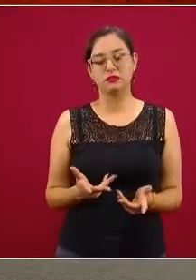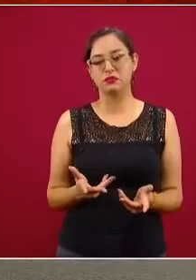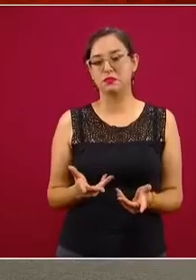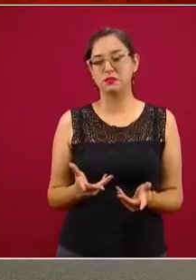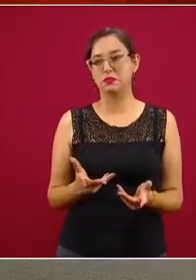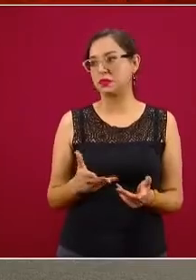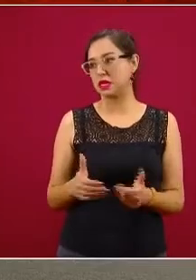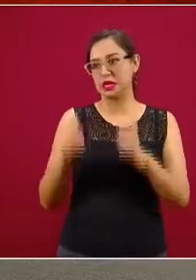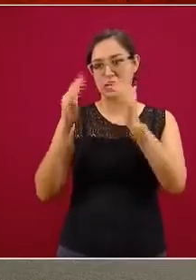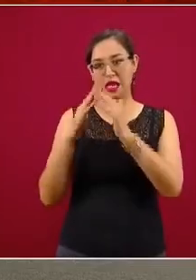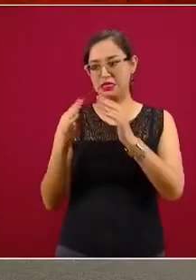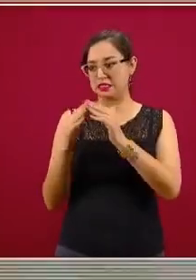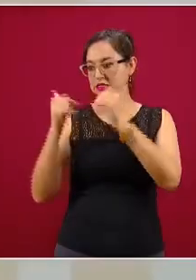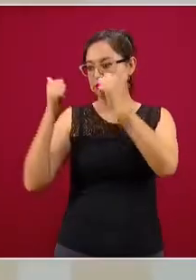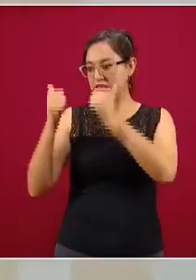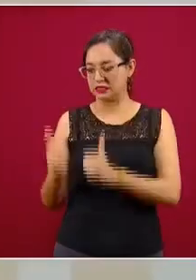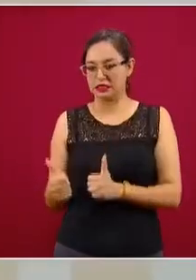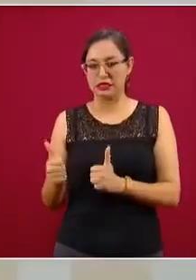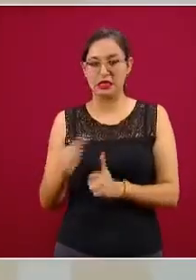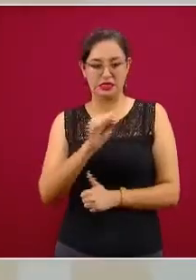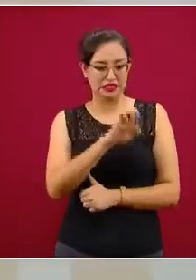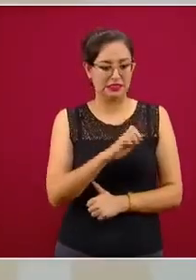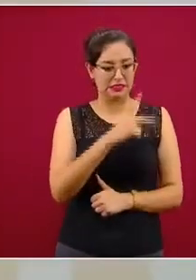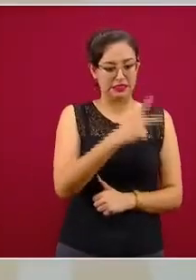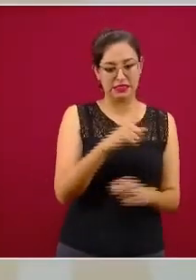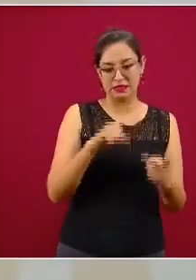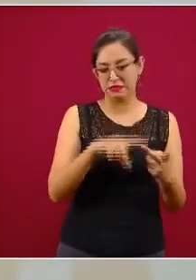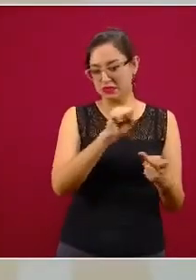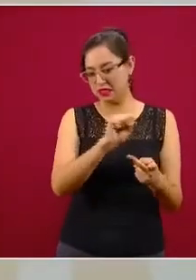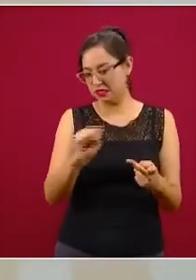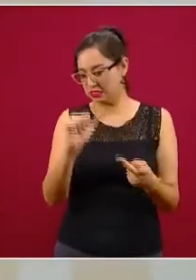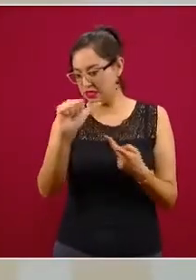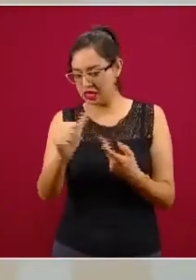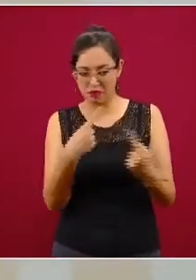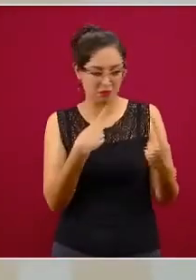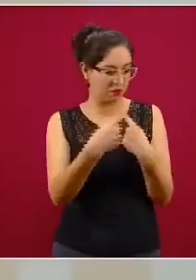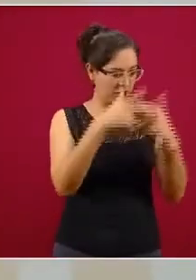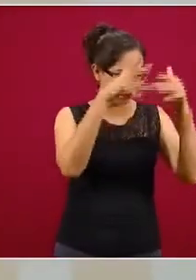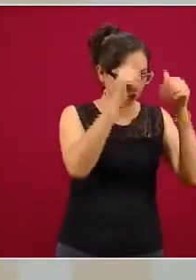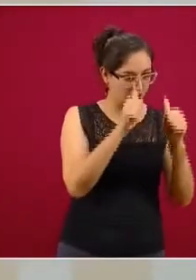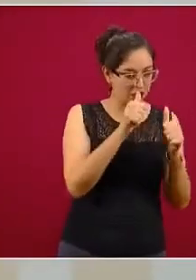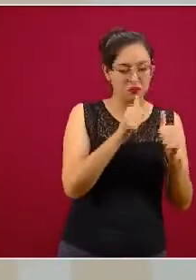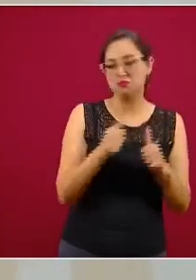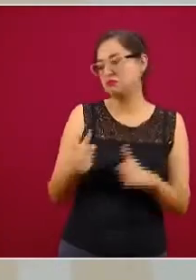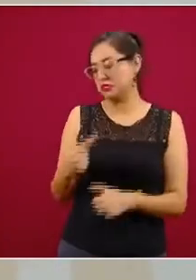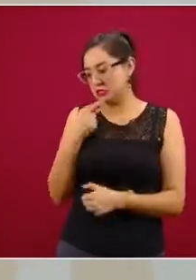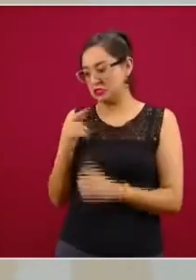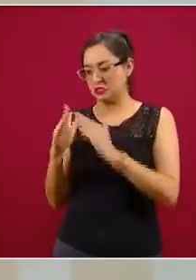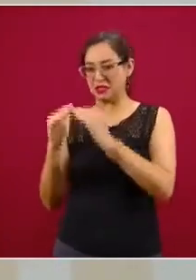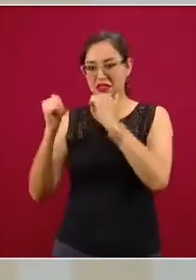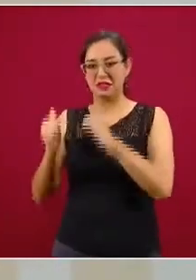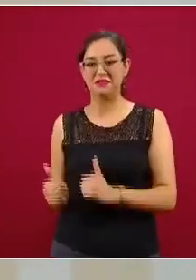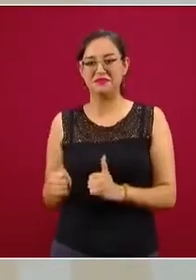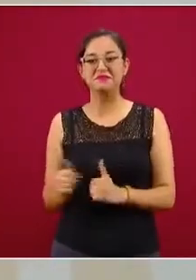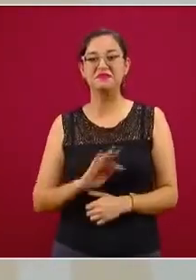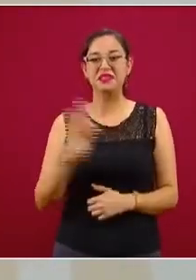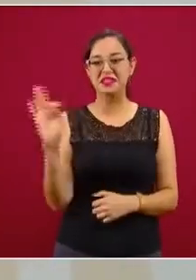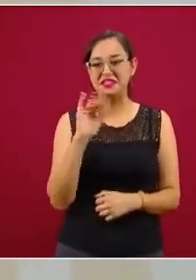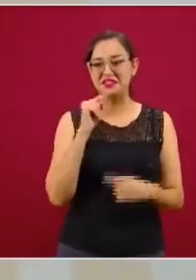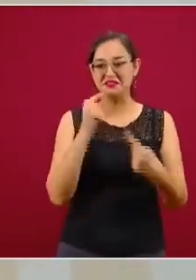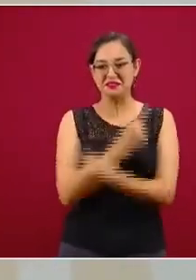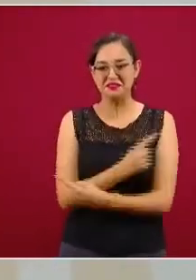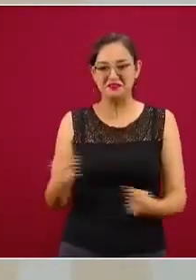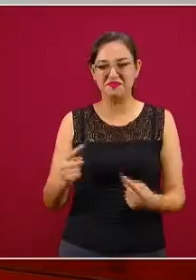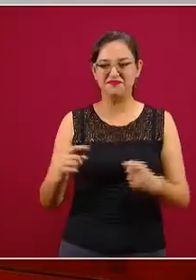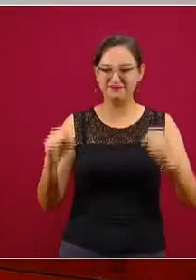por un acuerdo con la SEBI y la Secretaría de Salud. Pues ahí casi todos seguramente hasta festejaron.